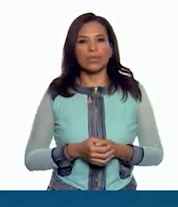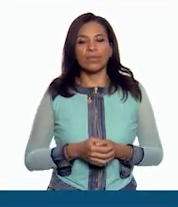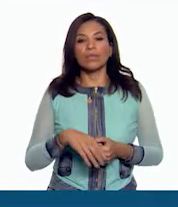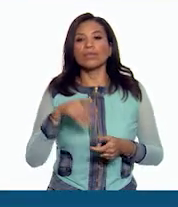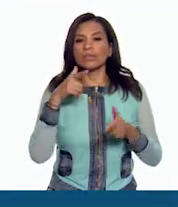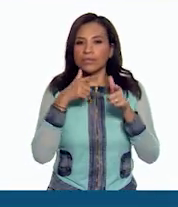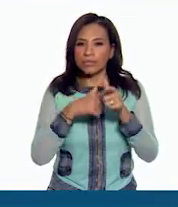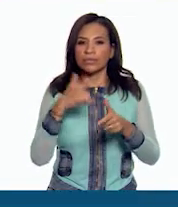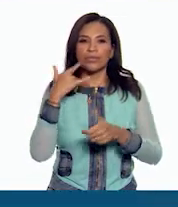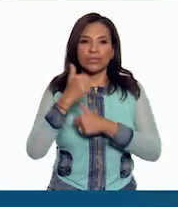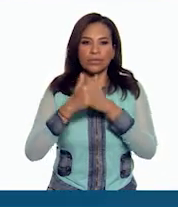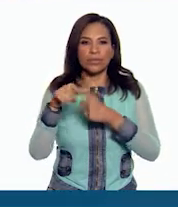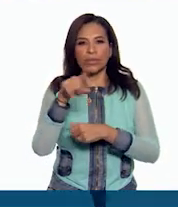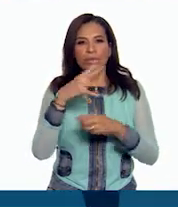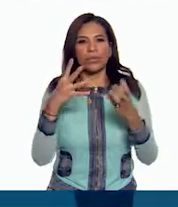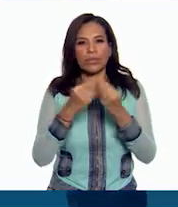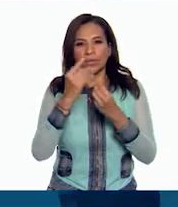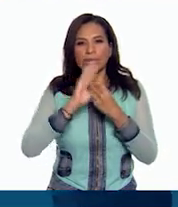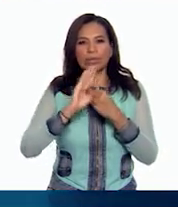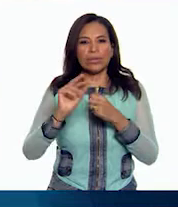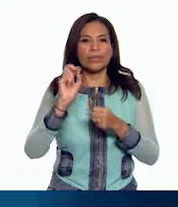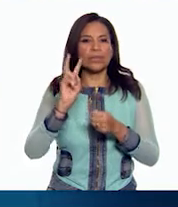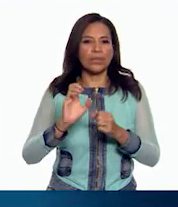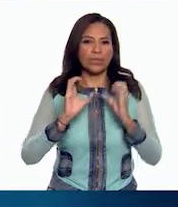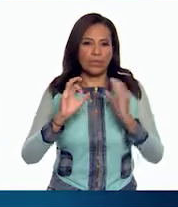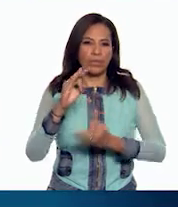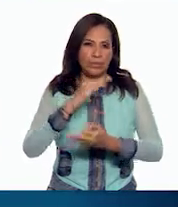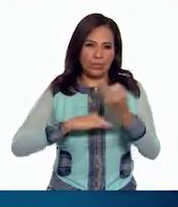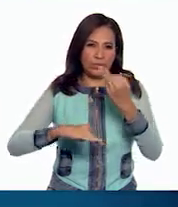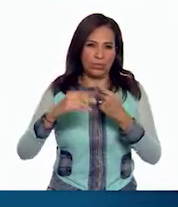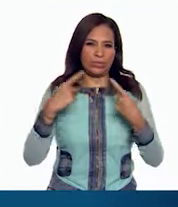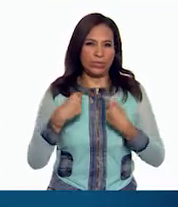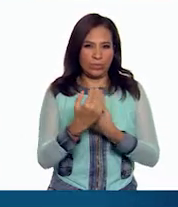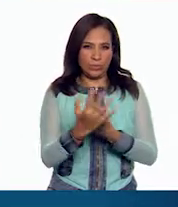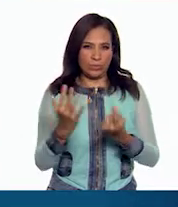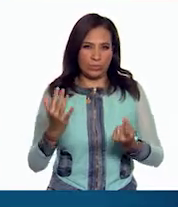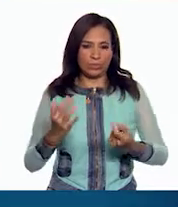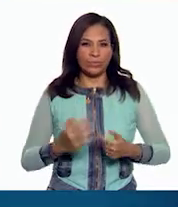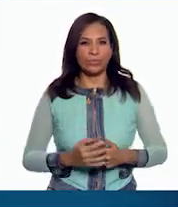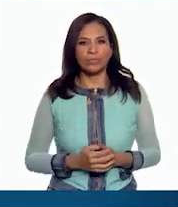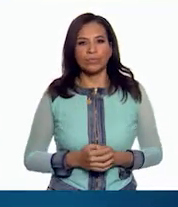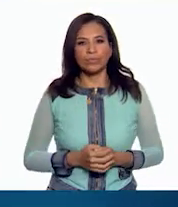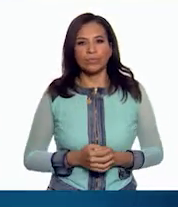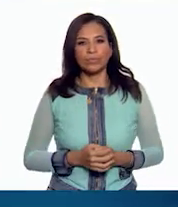Sigamos luchando juntos contra este virus cuidándonos los unos a los otros.